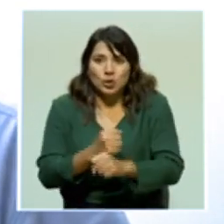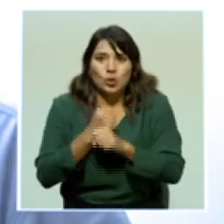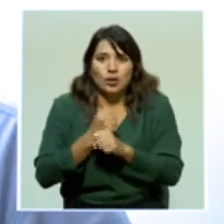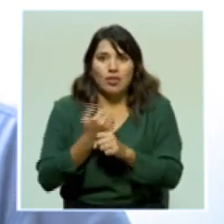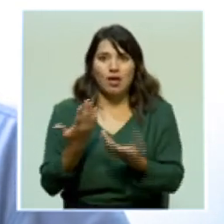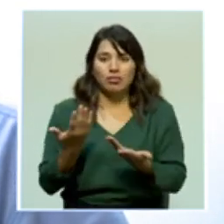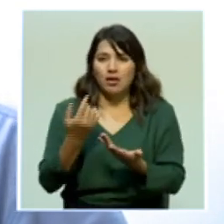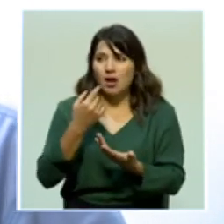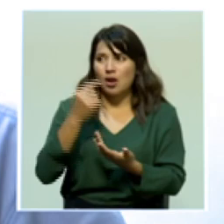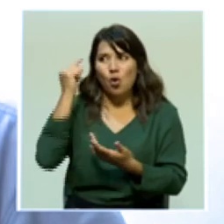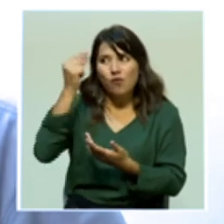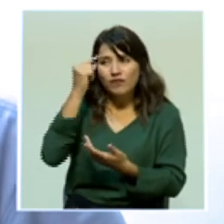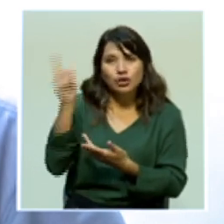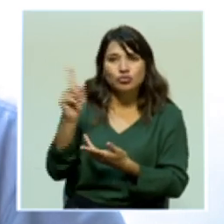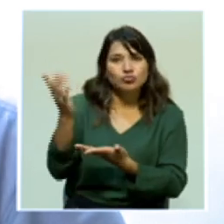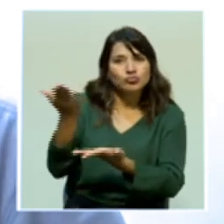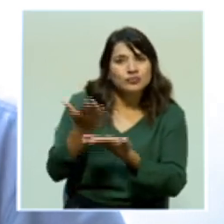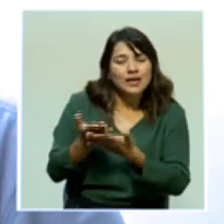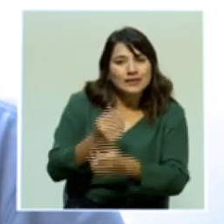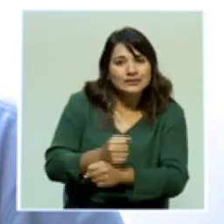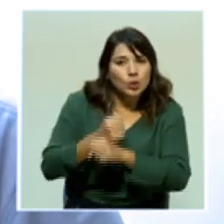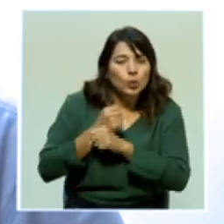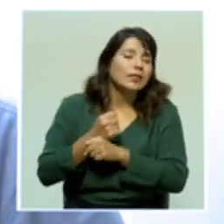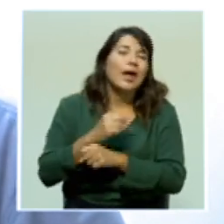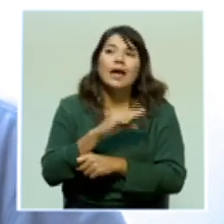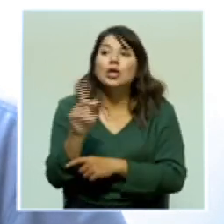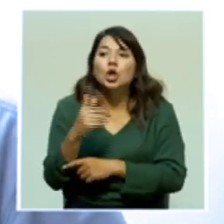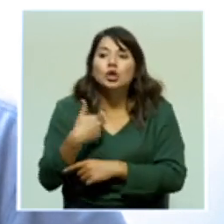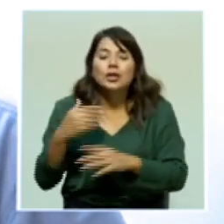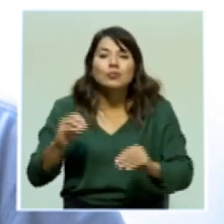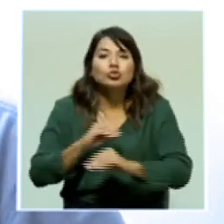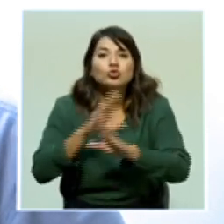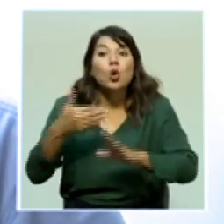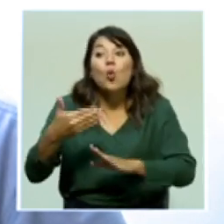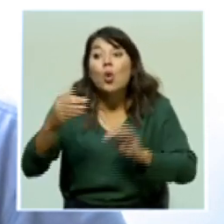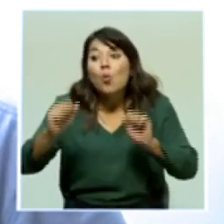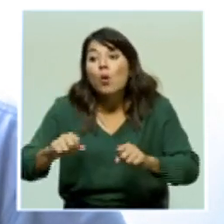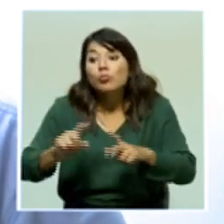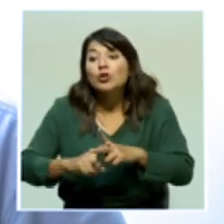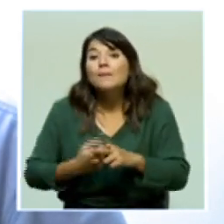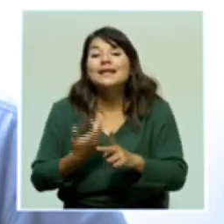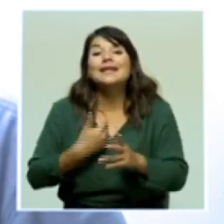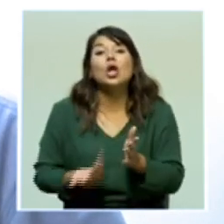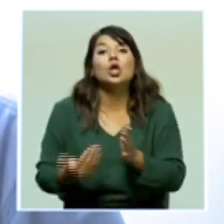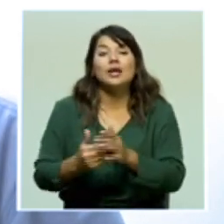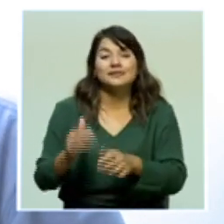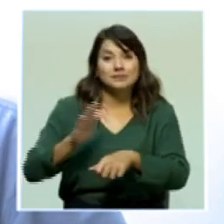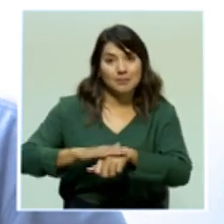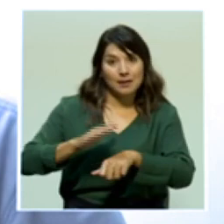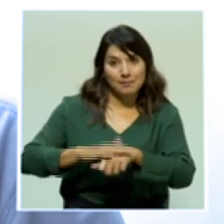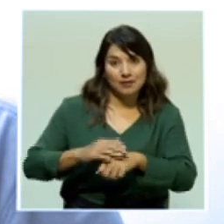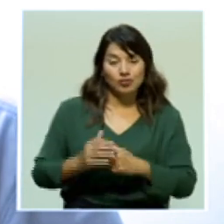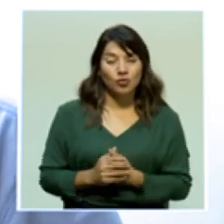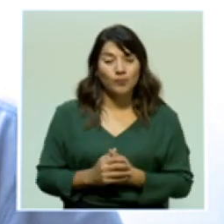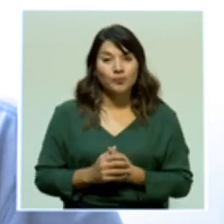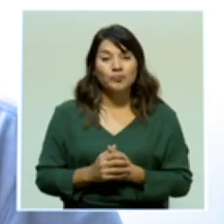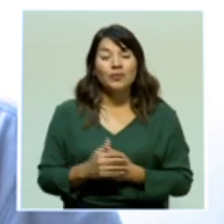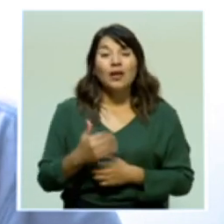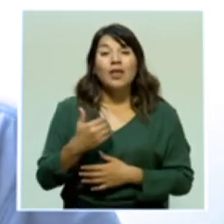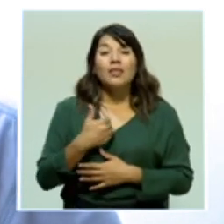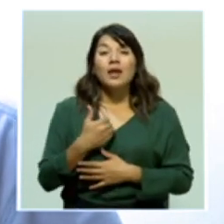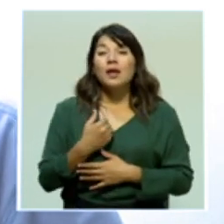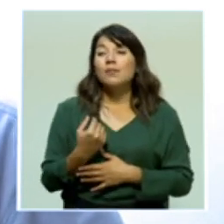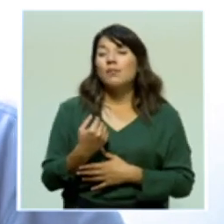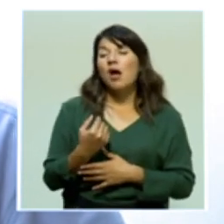a través de estas entidades y no nos dan claridad de cuándo vamos a empezar a tener los permisos claros. Hay un sistema, hay un